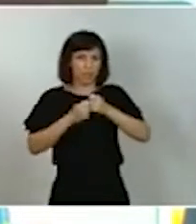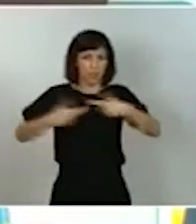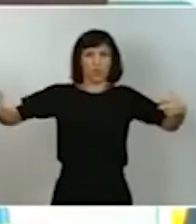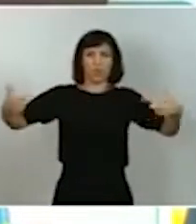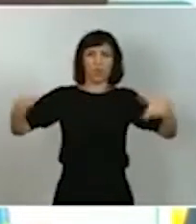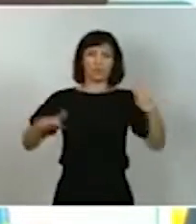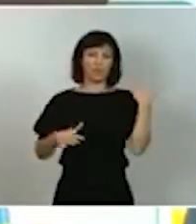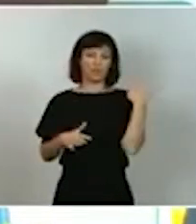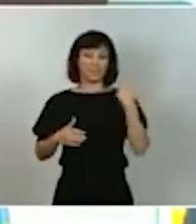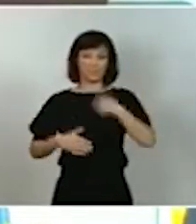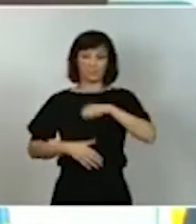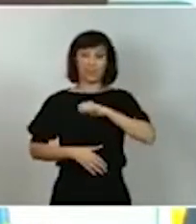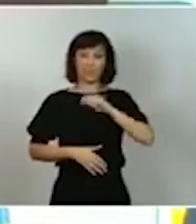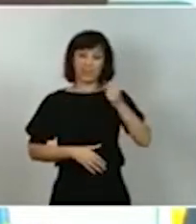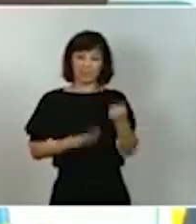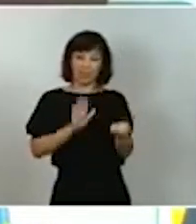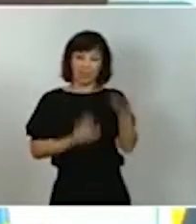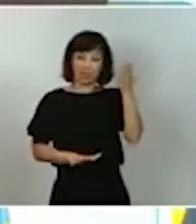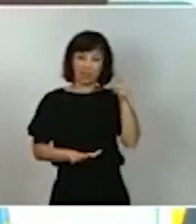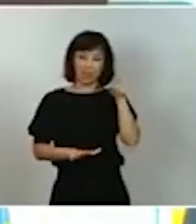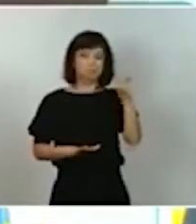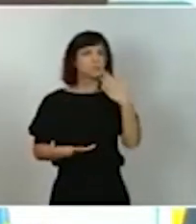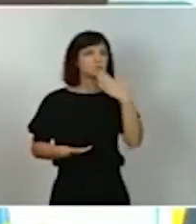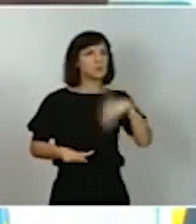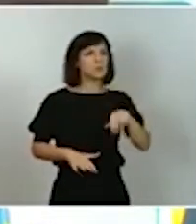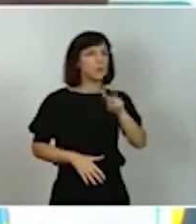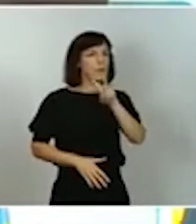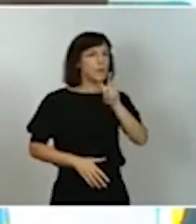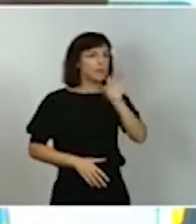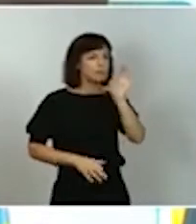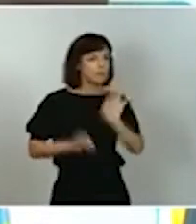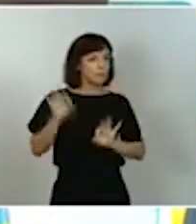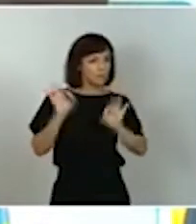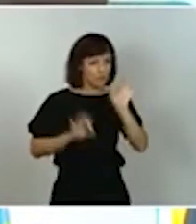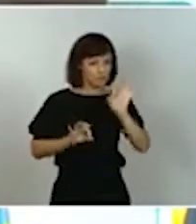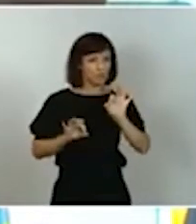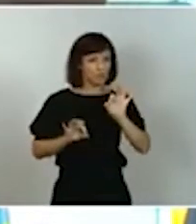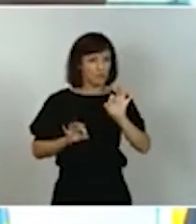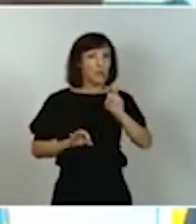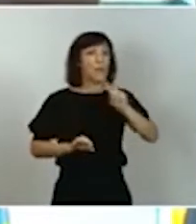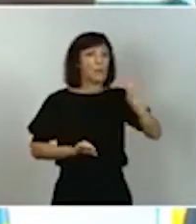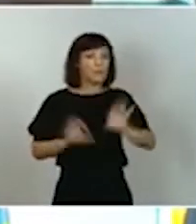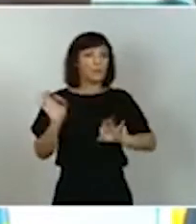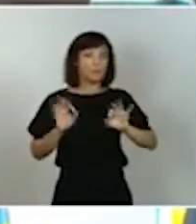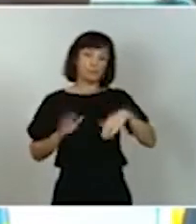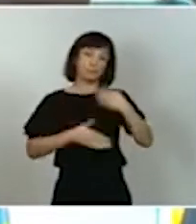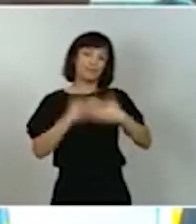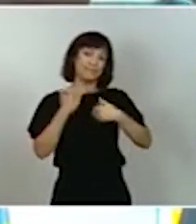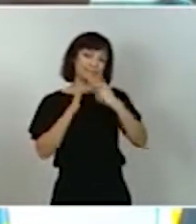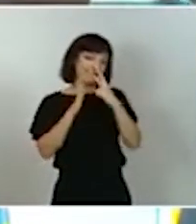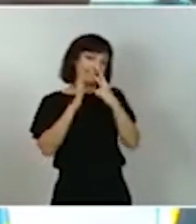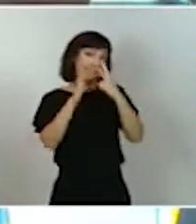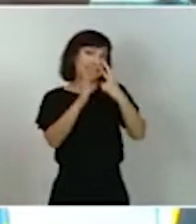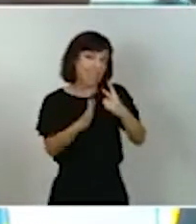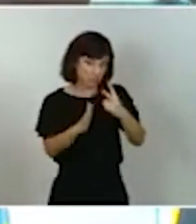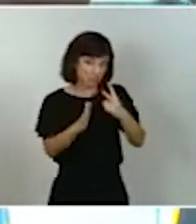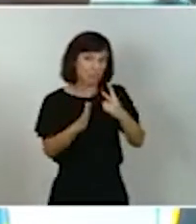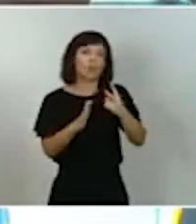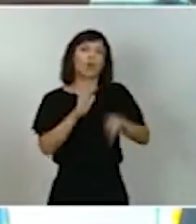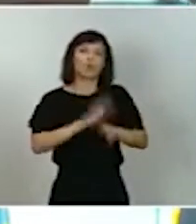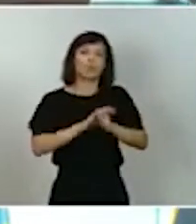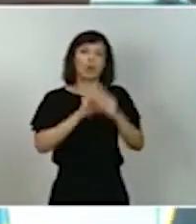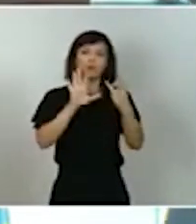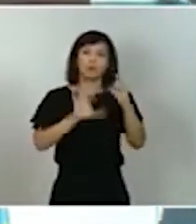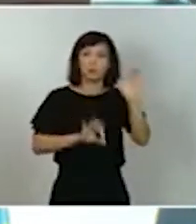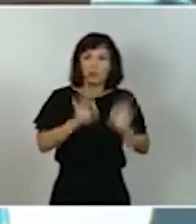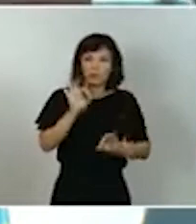registraba una tasa del entorno del 20%, del 20% y, siete años después, seguía siendo del 8%. La tasa de